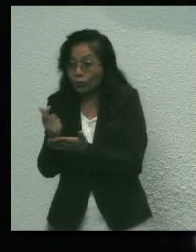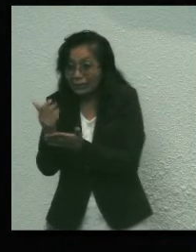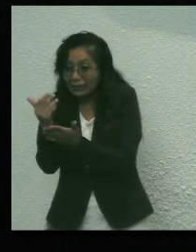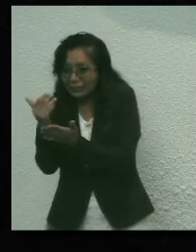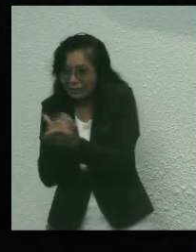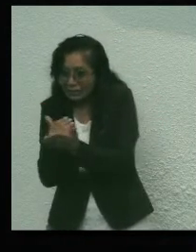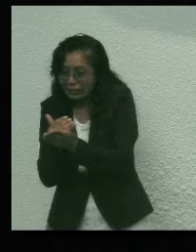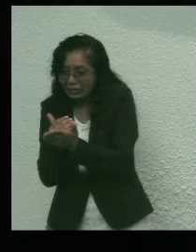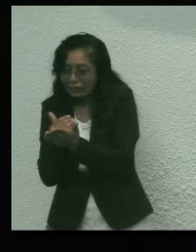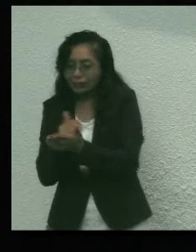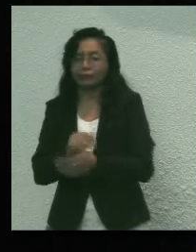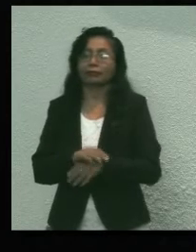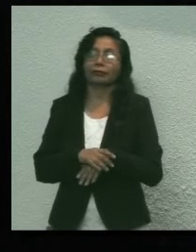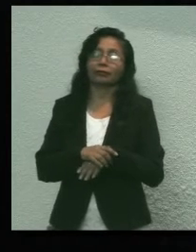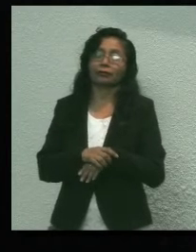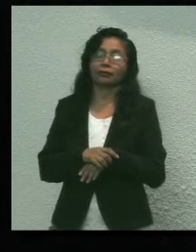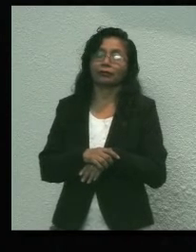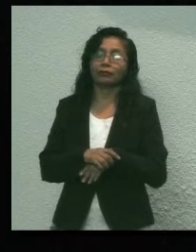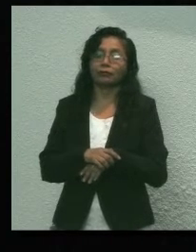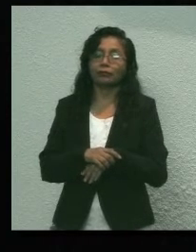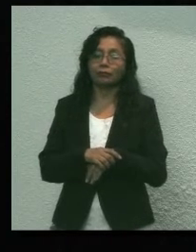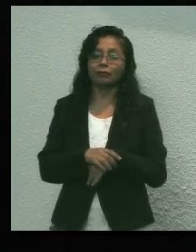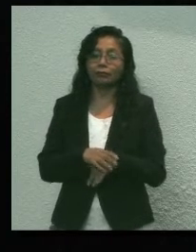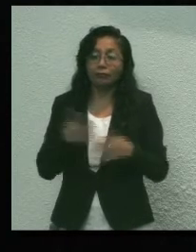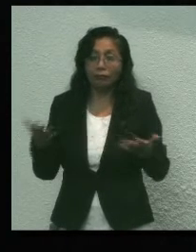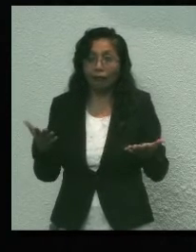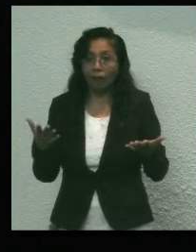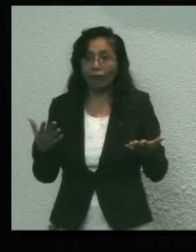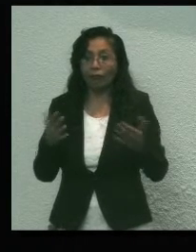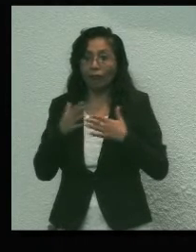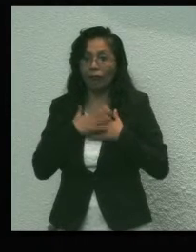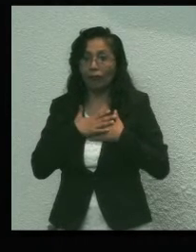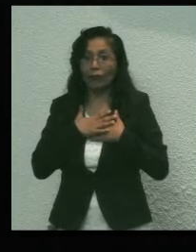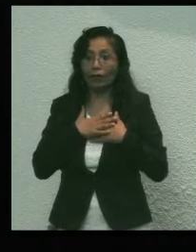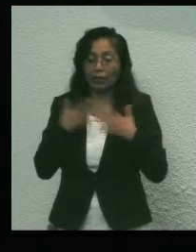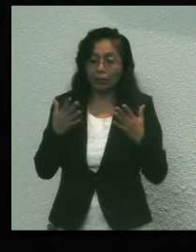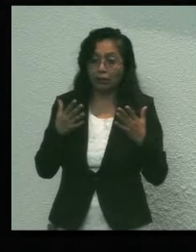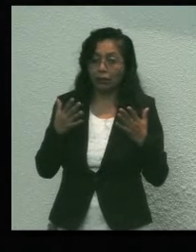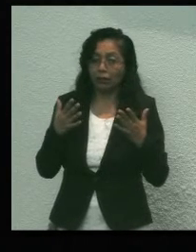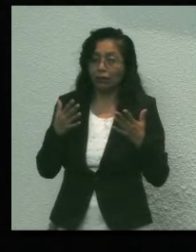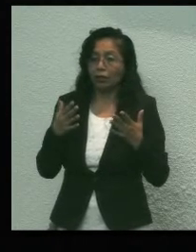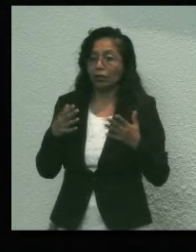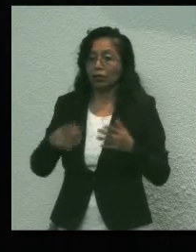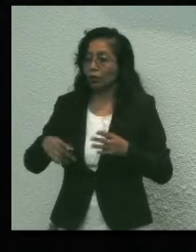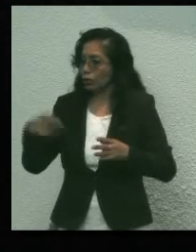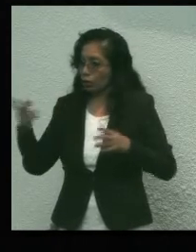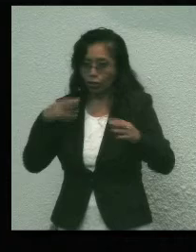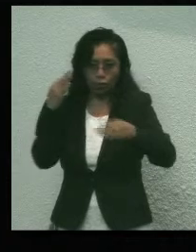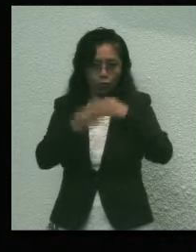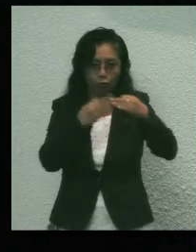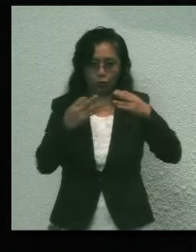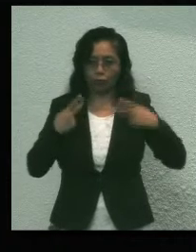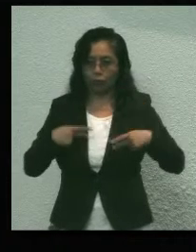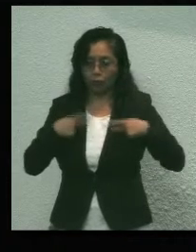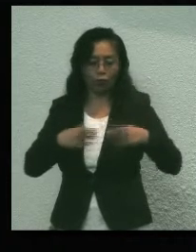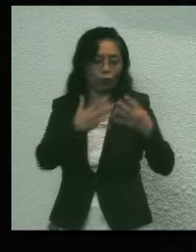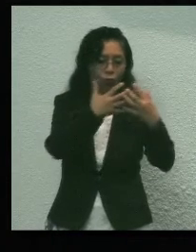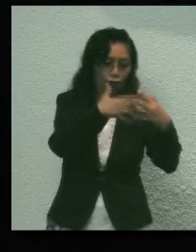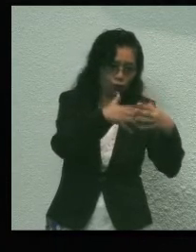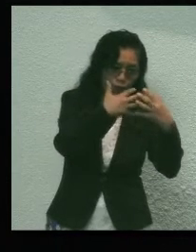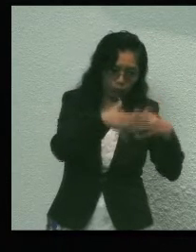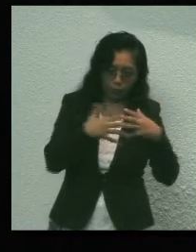sus ingresos. Debemos de manera interinstitucional, con la participación de los sectores privados y